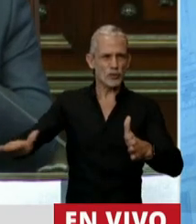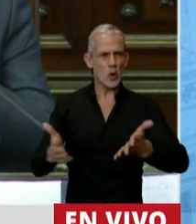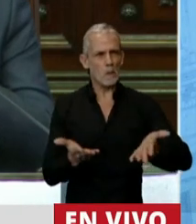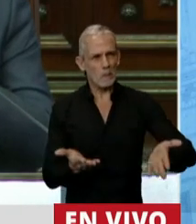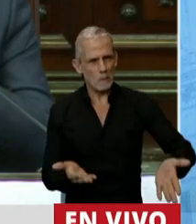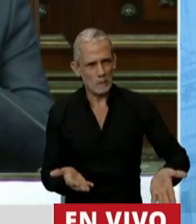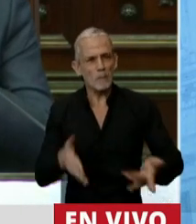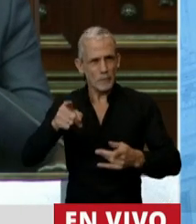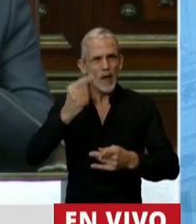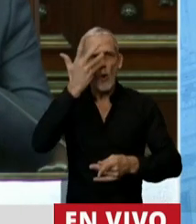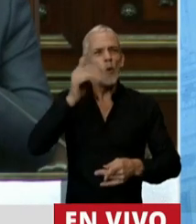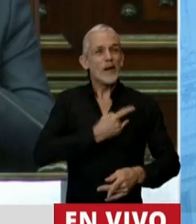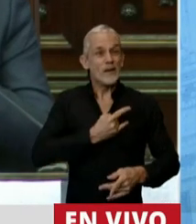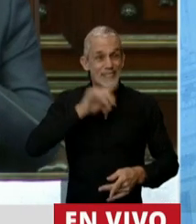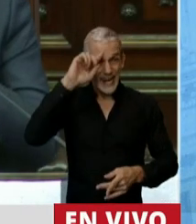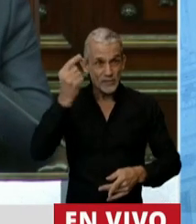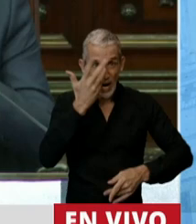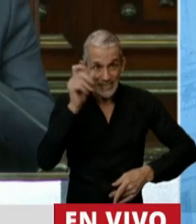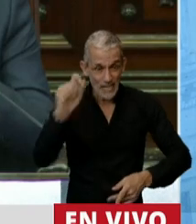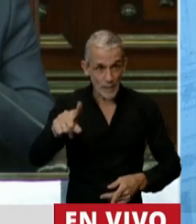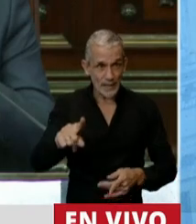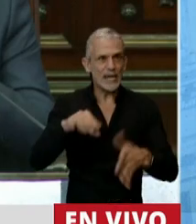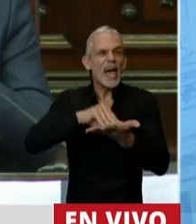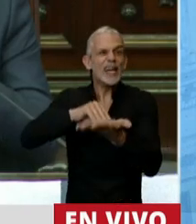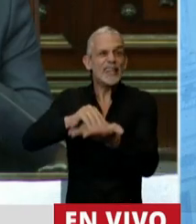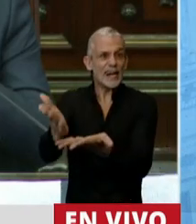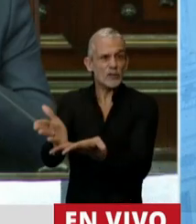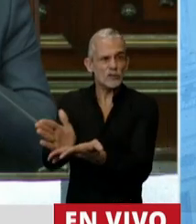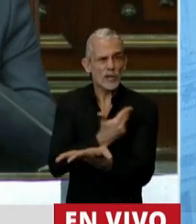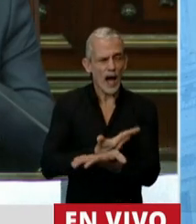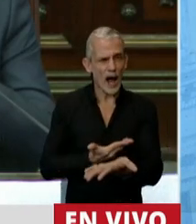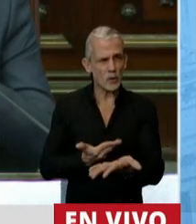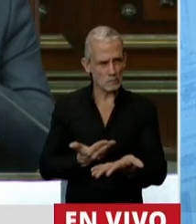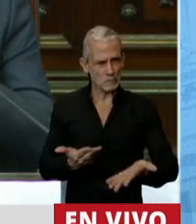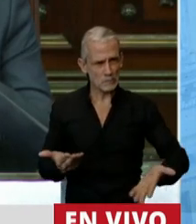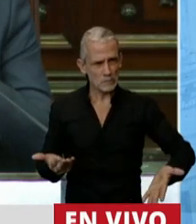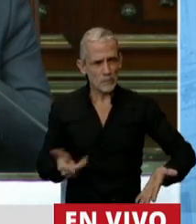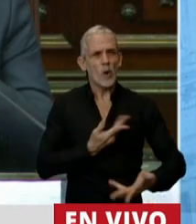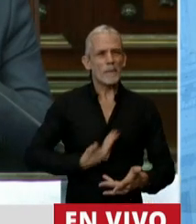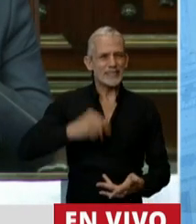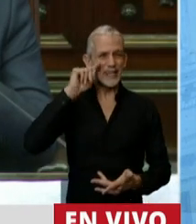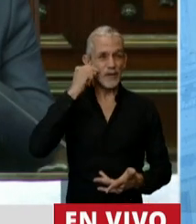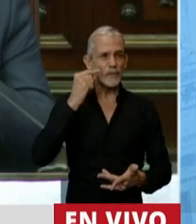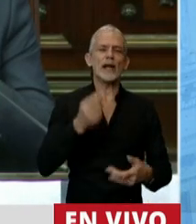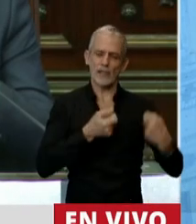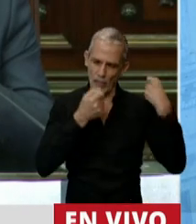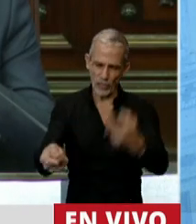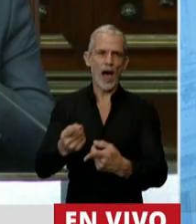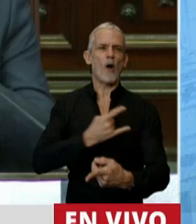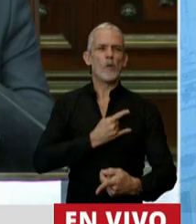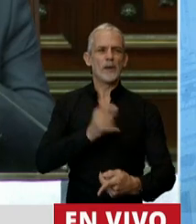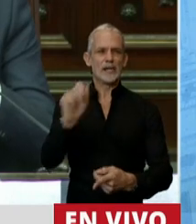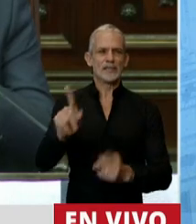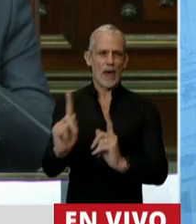la Universidad Nacional de San Martín, que el Estado argentino, en cabeza del Presidente Alberto Fernández, le devolvió. Como